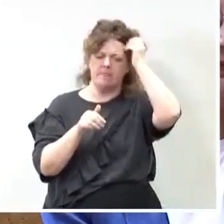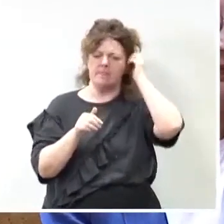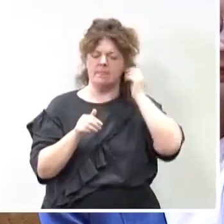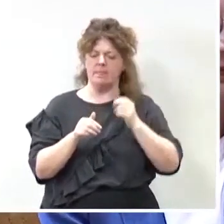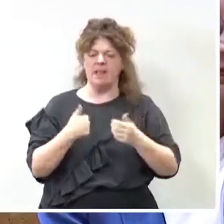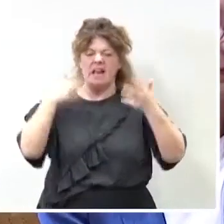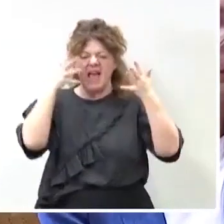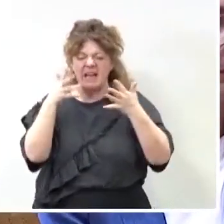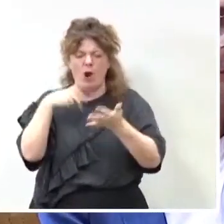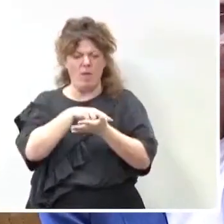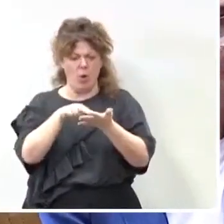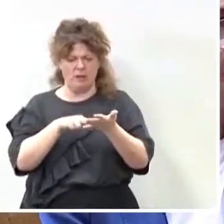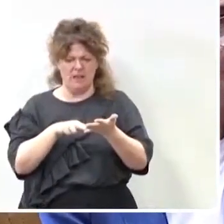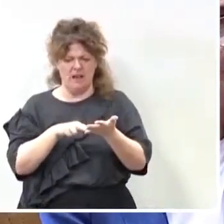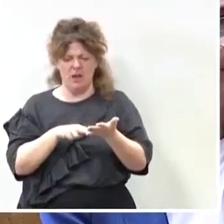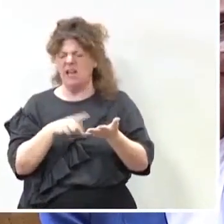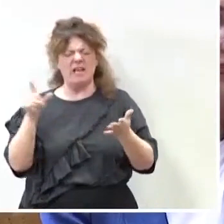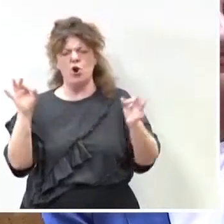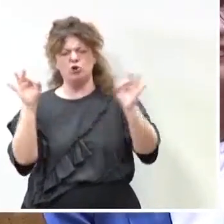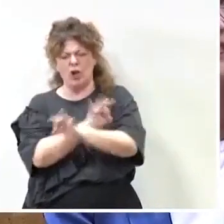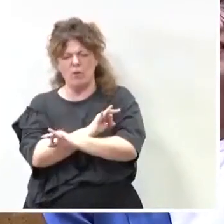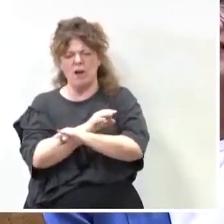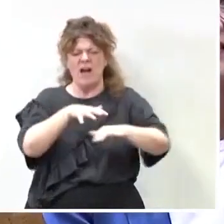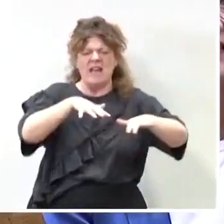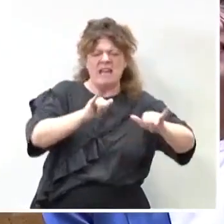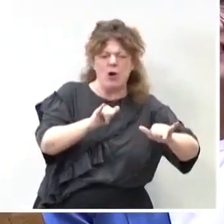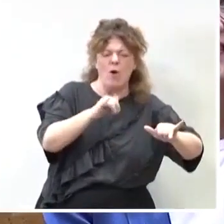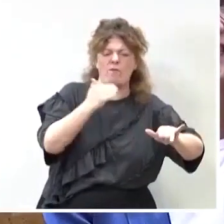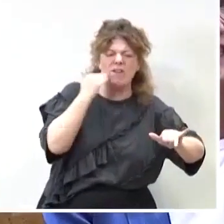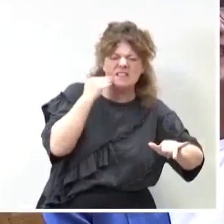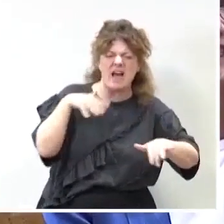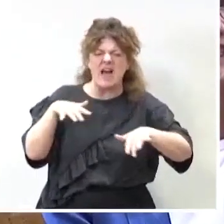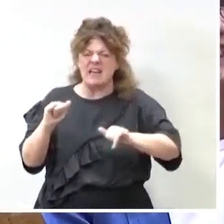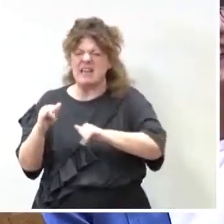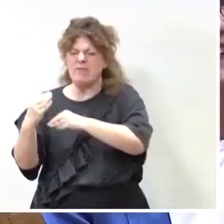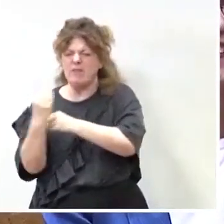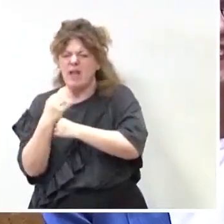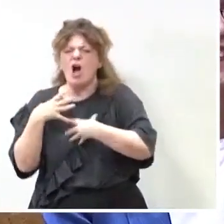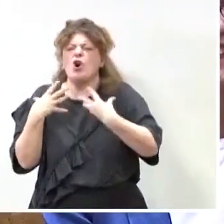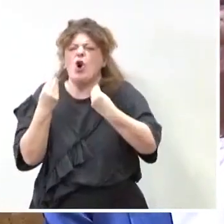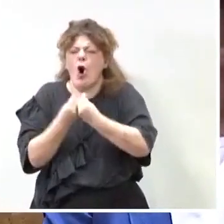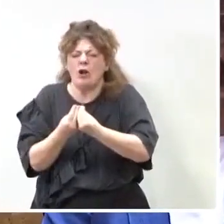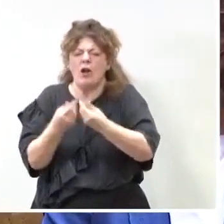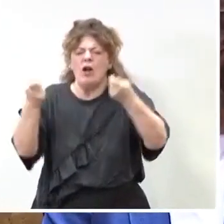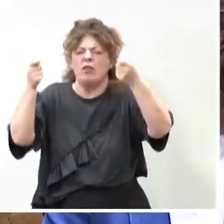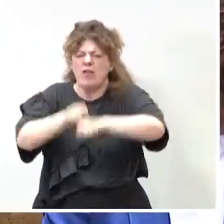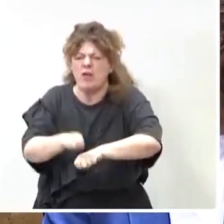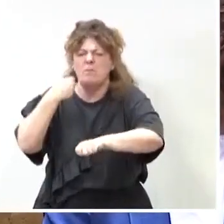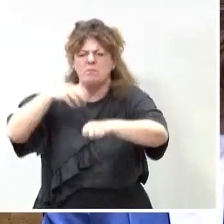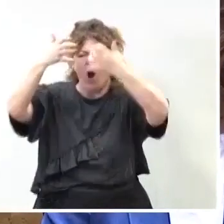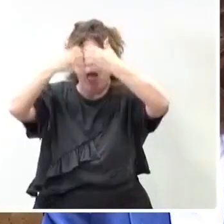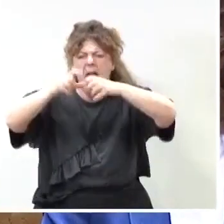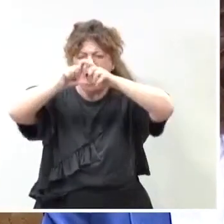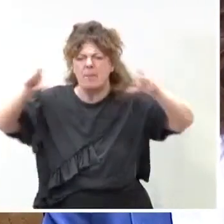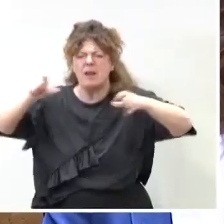y le recomiendo que se lo lea y no se confunda usted ni con las fechas, ni con la financiación, ni con quién cerró Ciudén, que se acuerda muy bien,